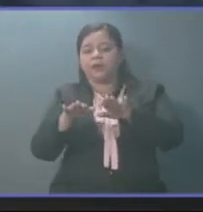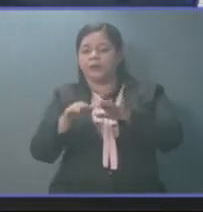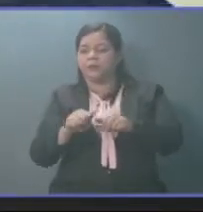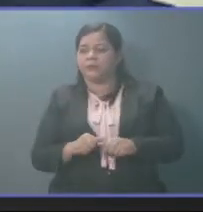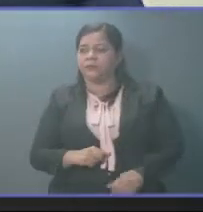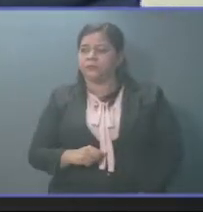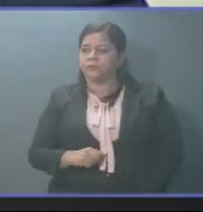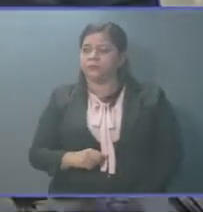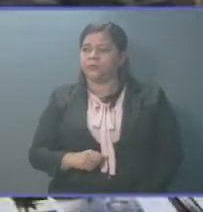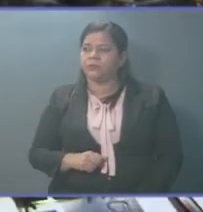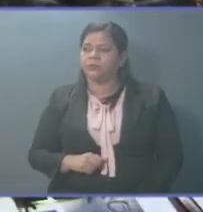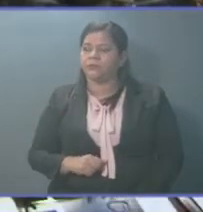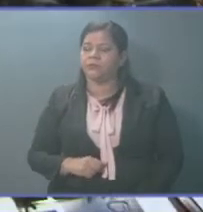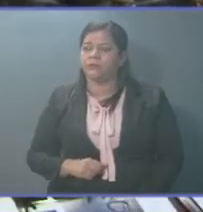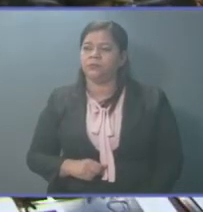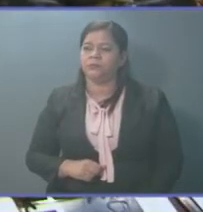ustedes.